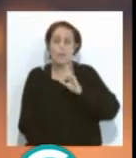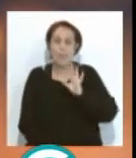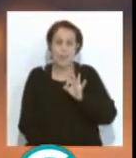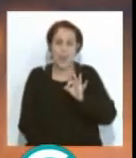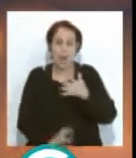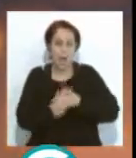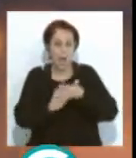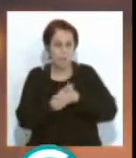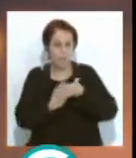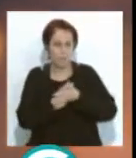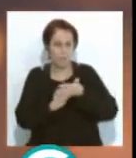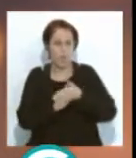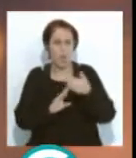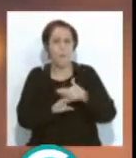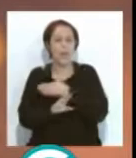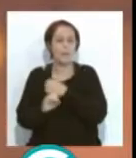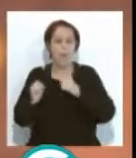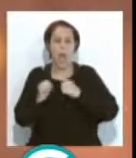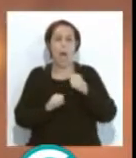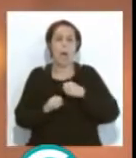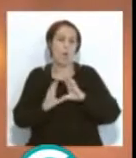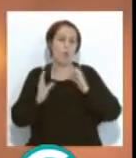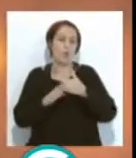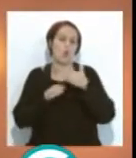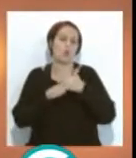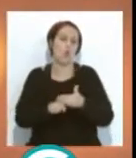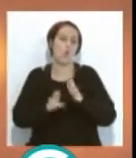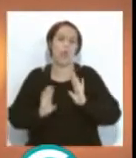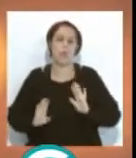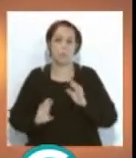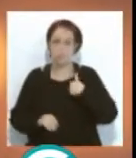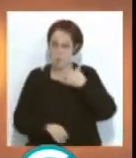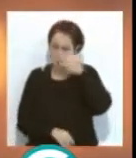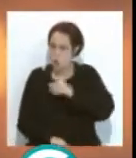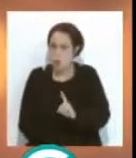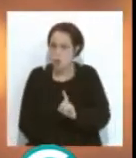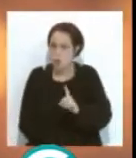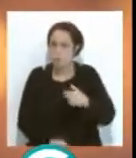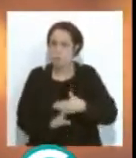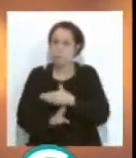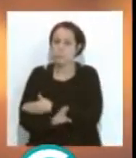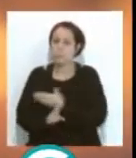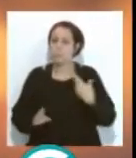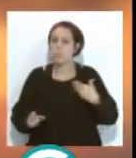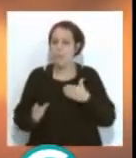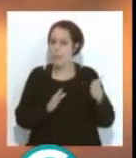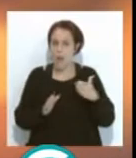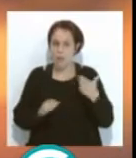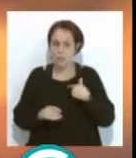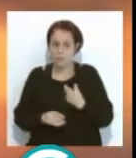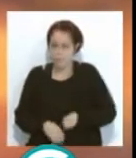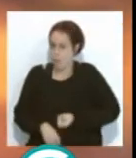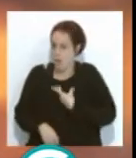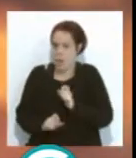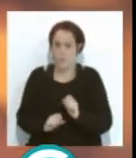que se habla mucho de eso, de que las preliminares, de que sobran agrupaciones, de que no sé qué. Y yo creo que no, que en realidad para mí las preliminares es la fase más apasionante y más